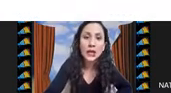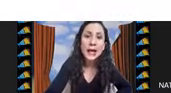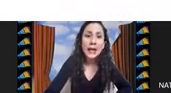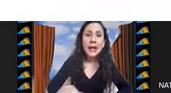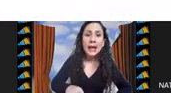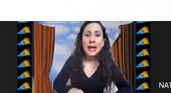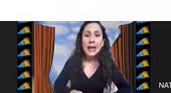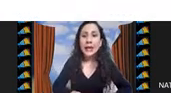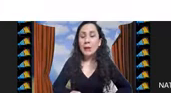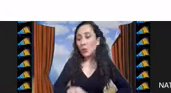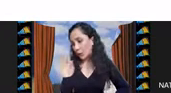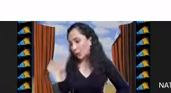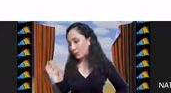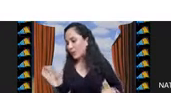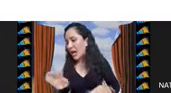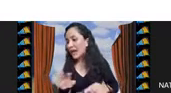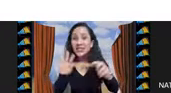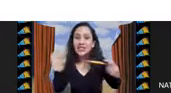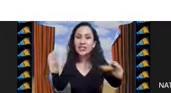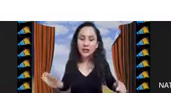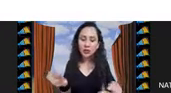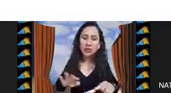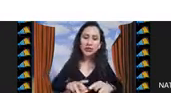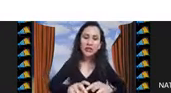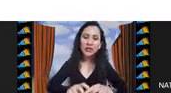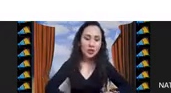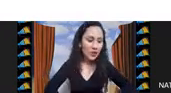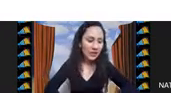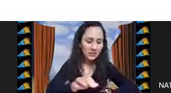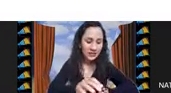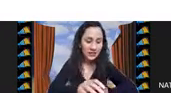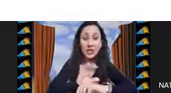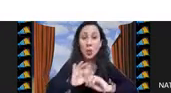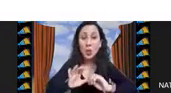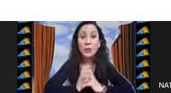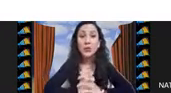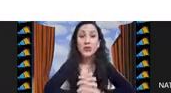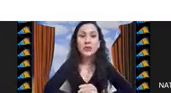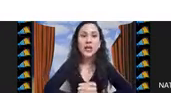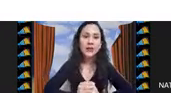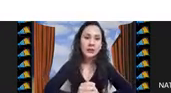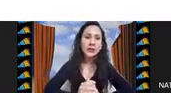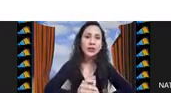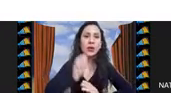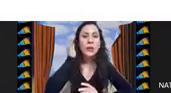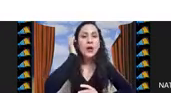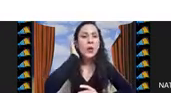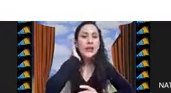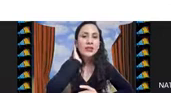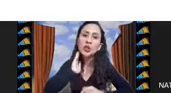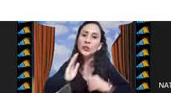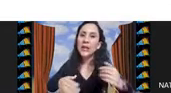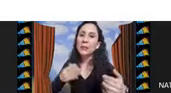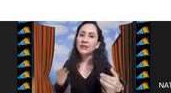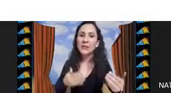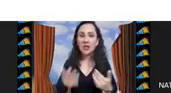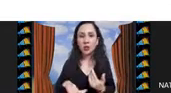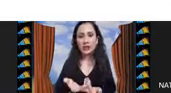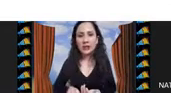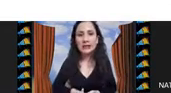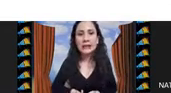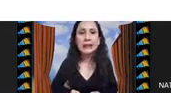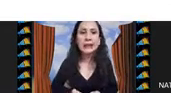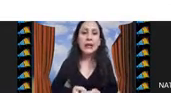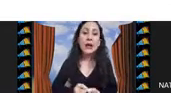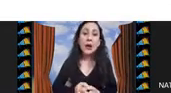algoritmos bueno a grandes rasgos esto es lo que hemos estado haciendo ¿cuáles son los problemas